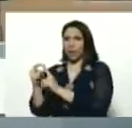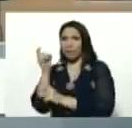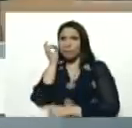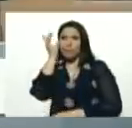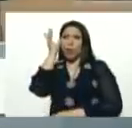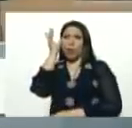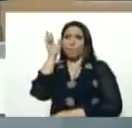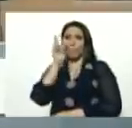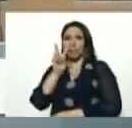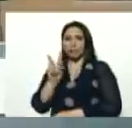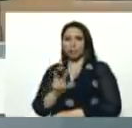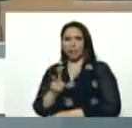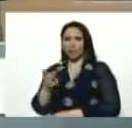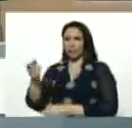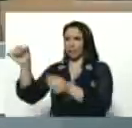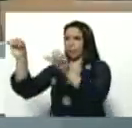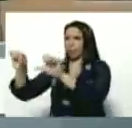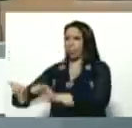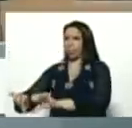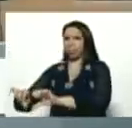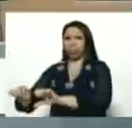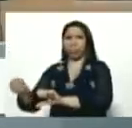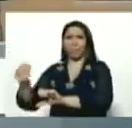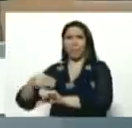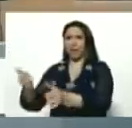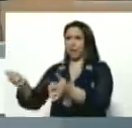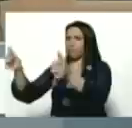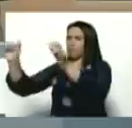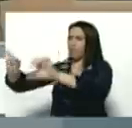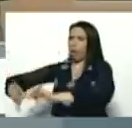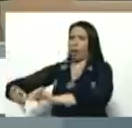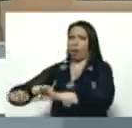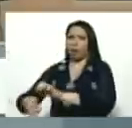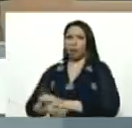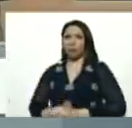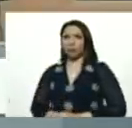los venezolanos, es fracaso, fracaso, fracaso, fracasaron,